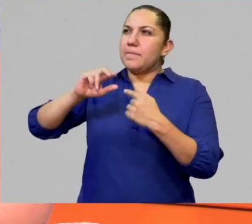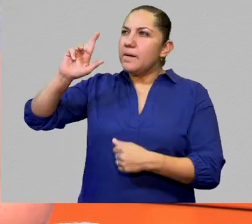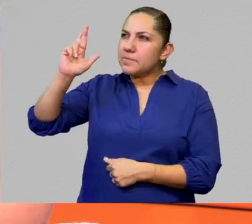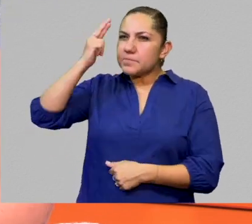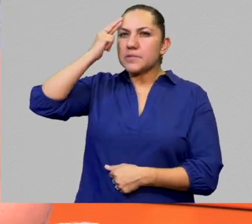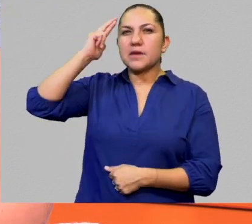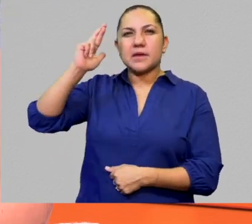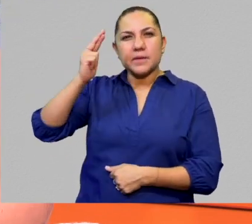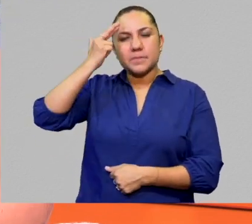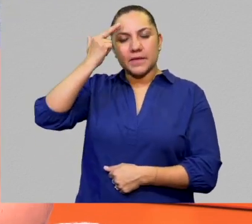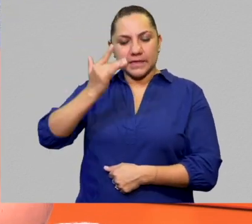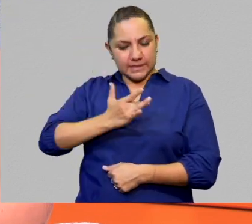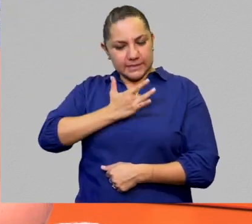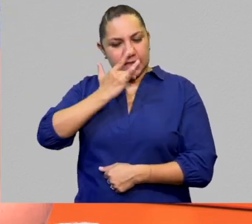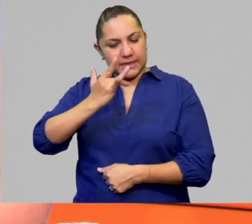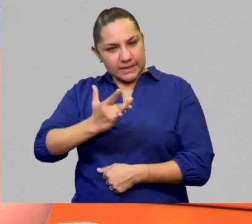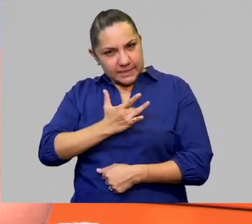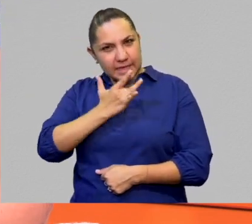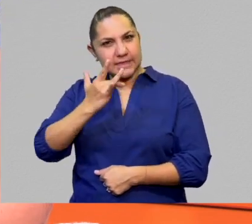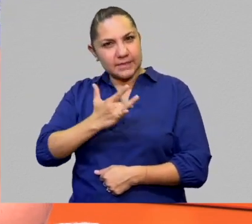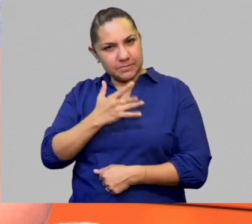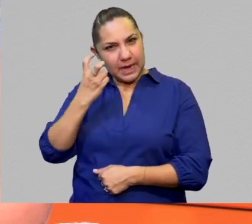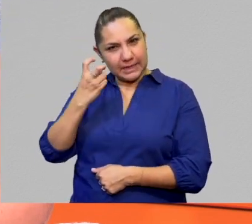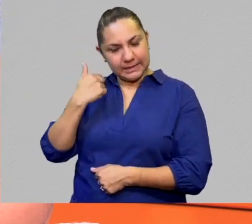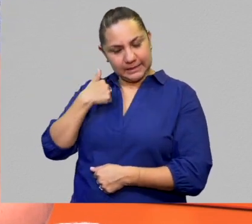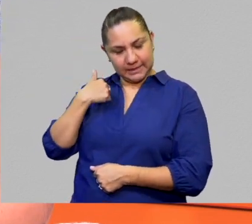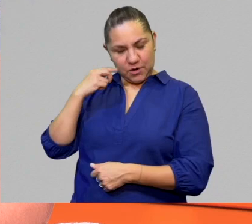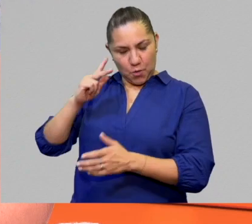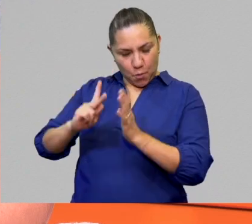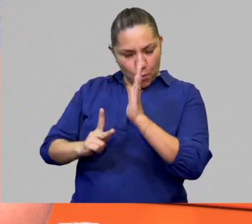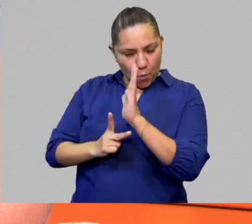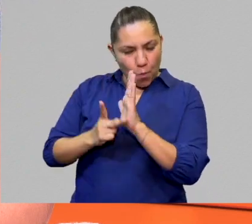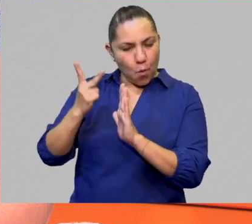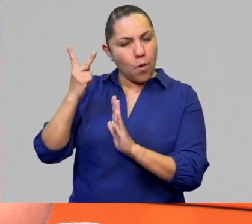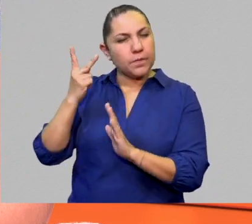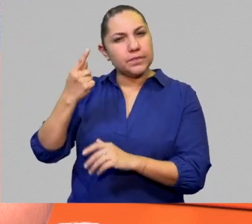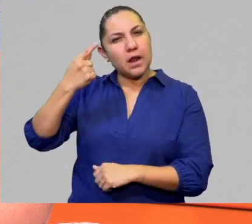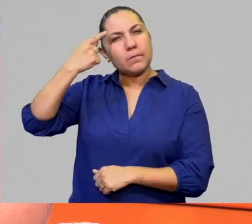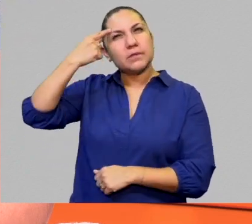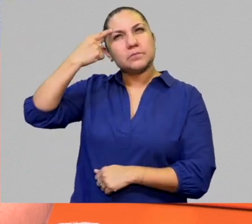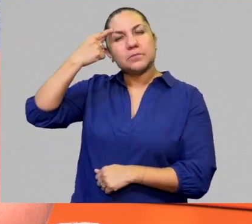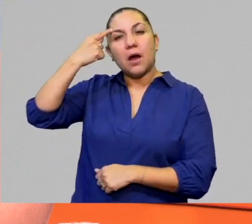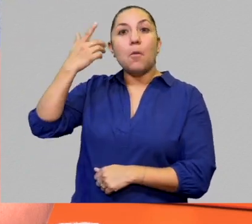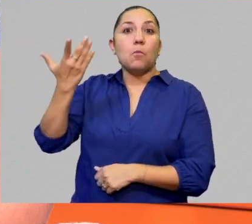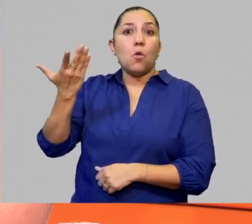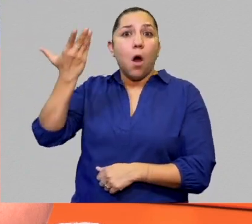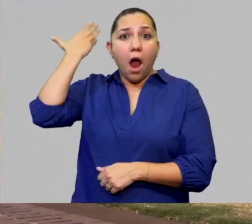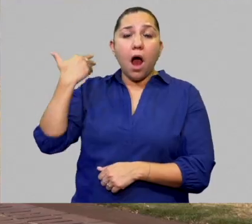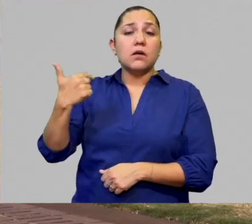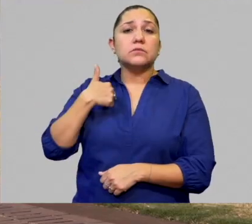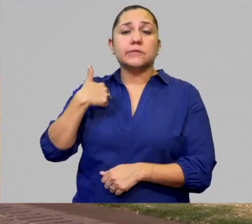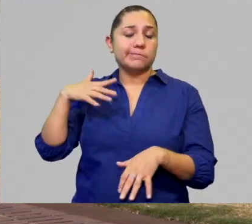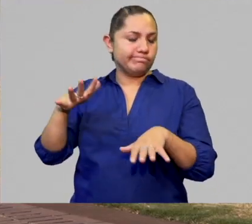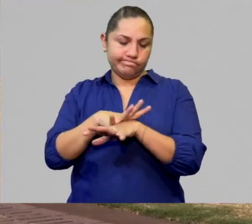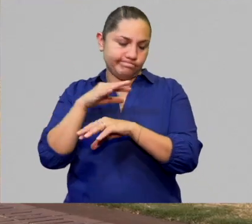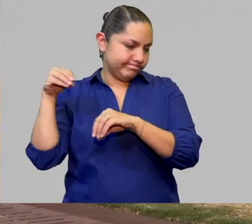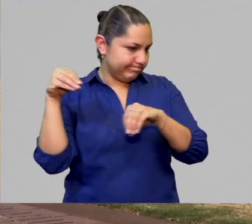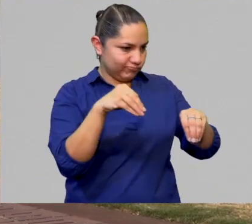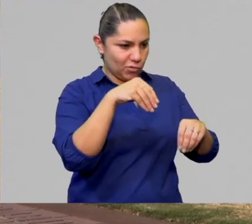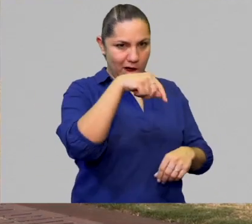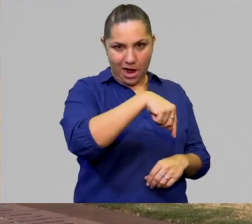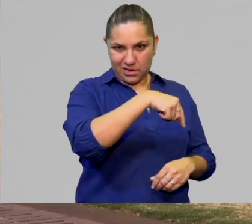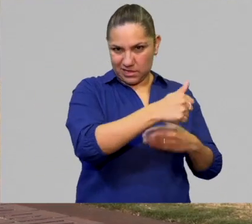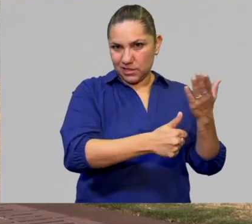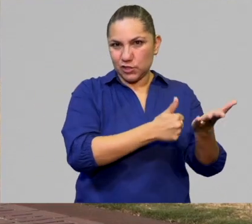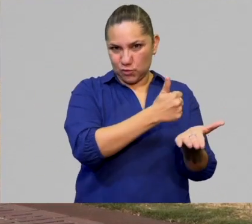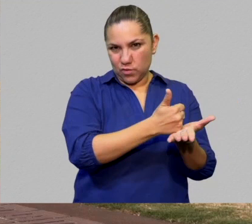ese acervo de sentimientos para poder encontrarme en la ciudad. Que de repente me vi forzada a venir